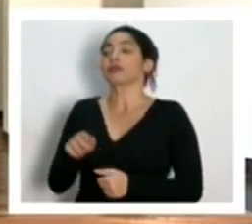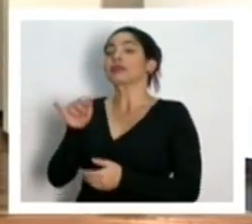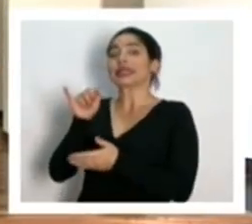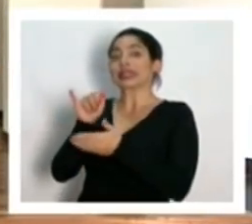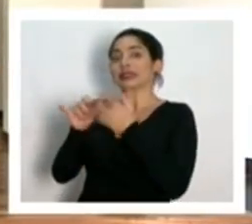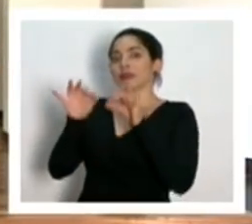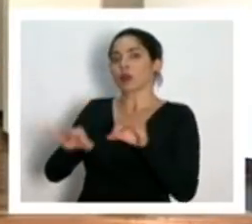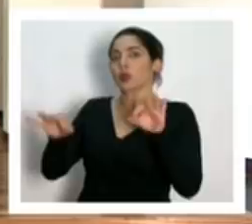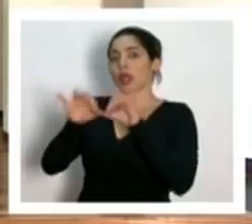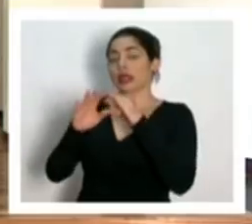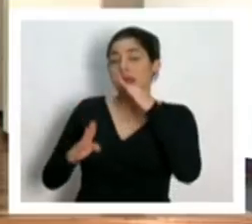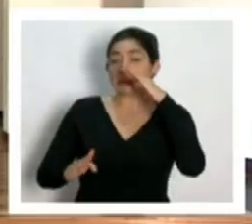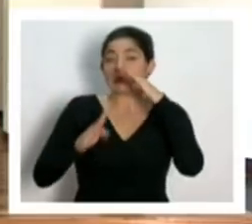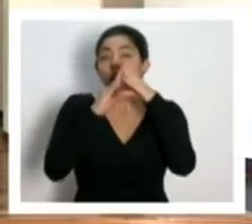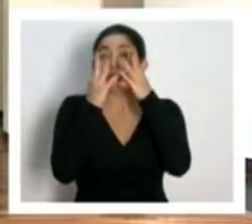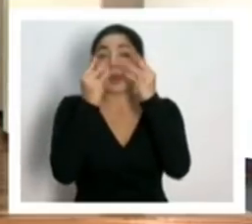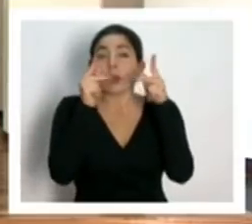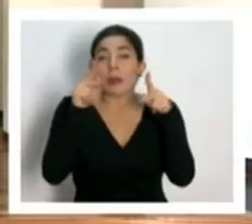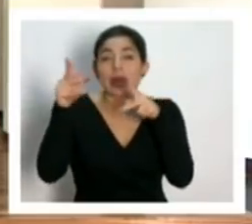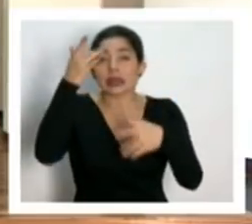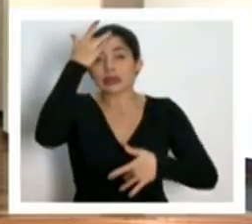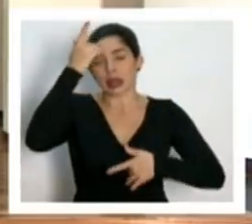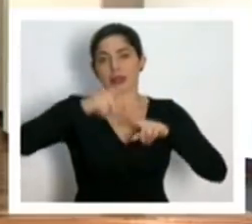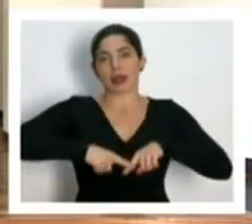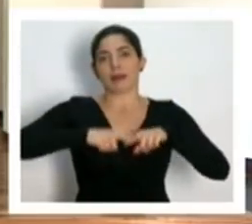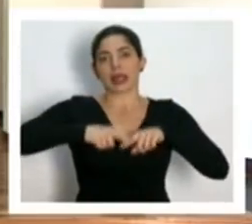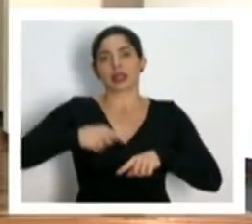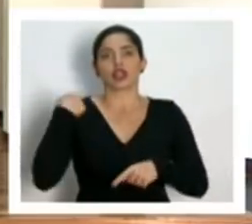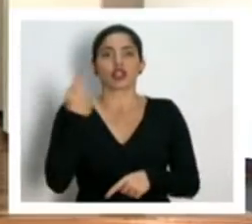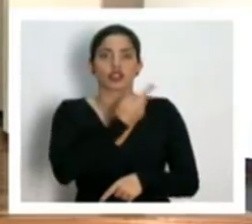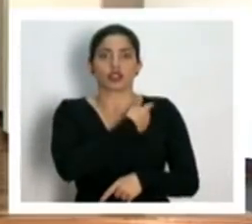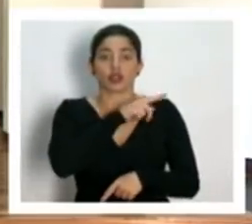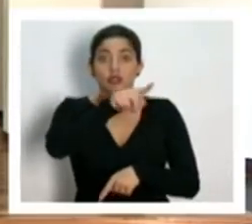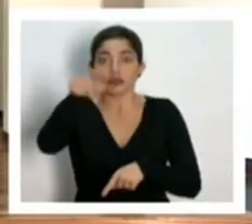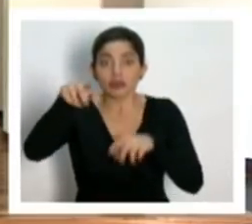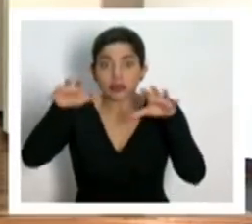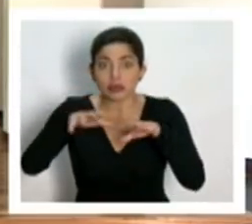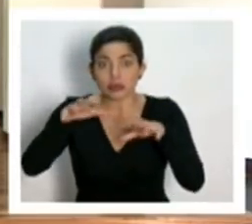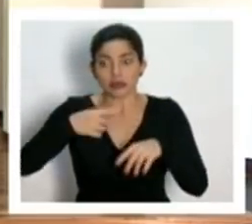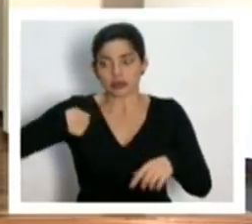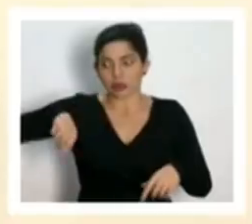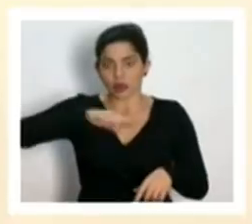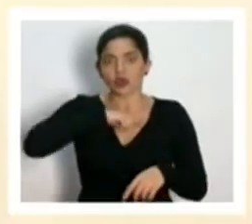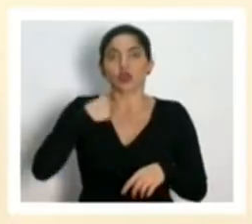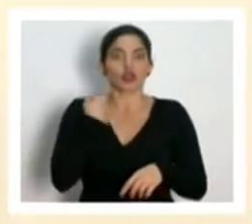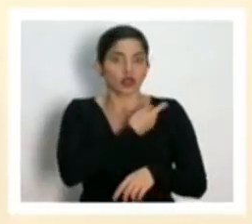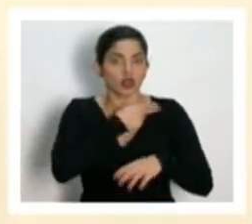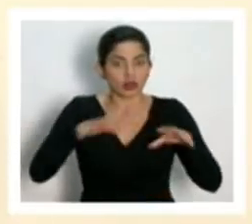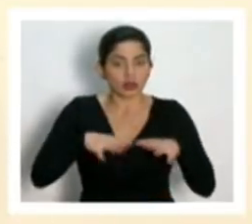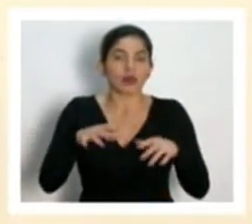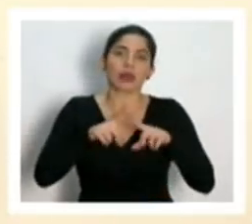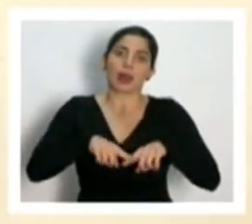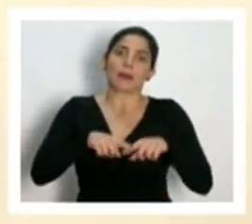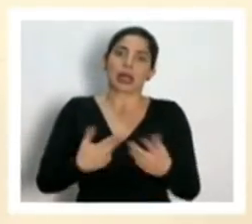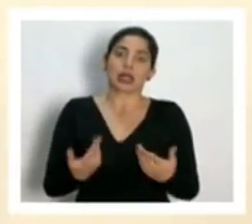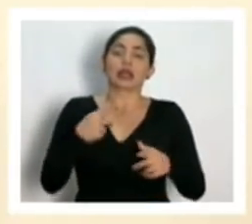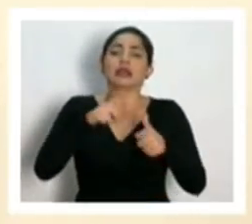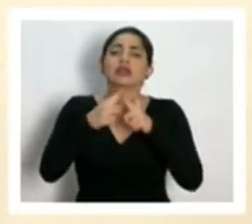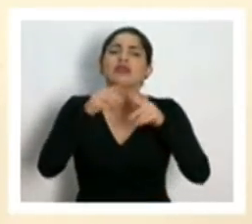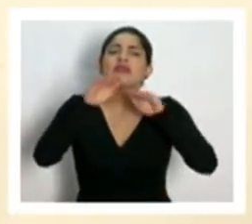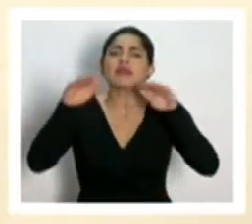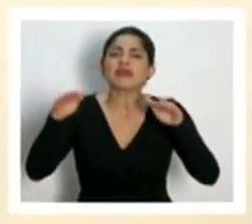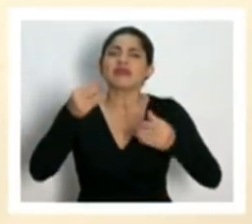Ese pico depende de nosotros, depende de lo que hagamos todas y todos. Entonces, el llamado es a actuar.